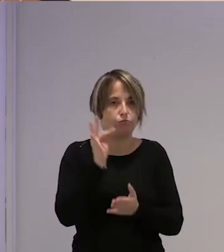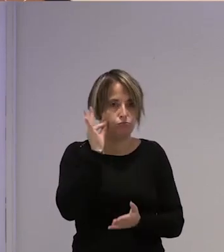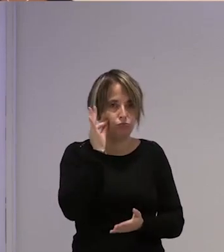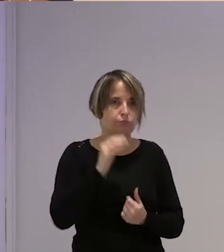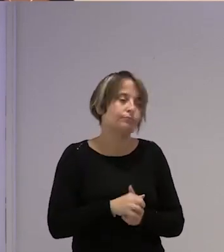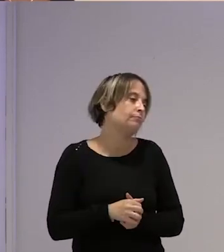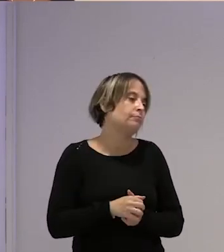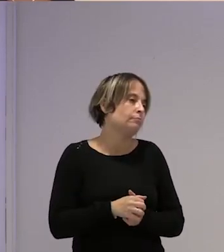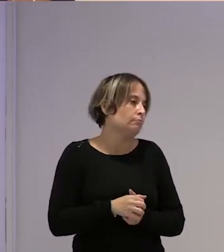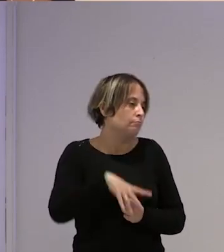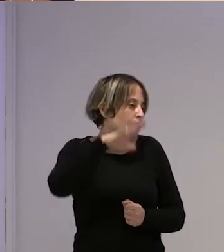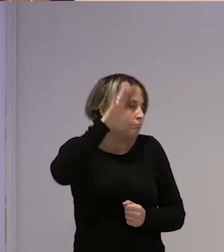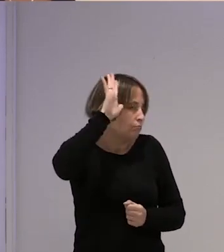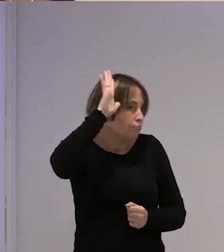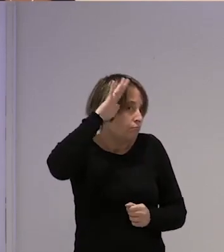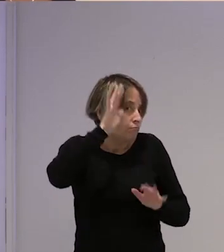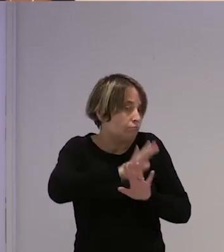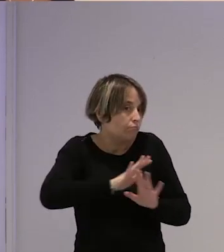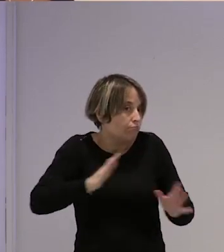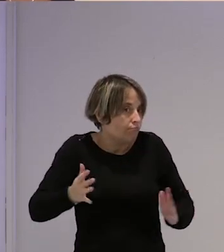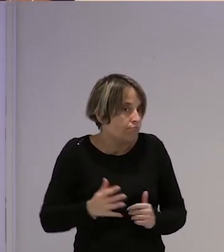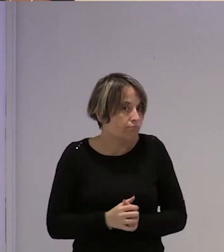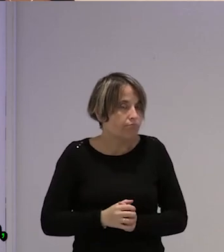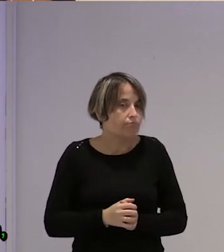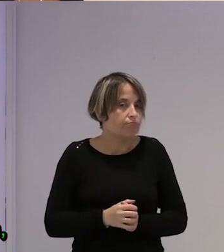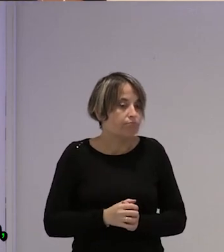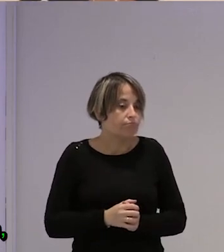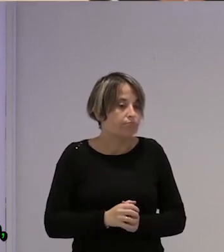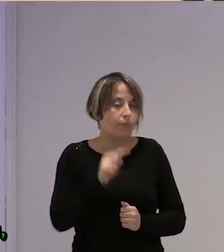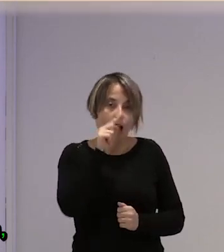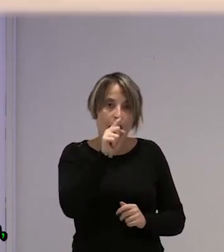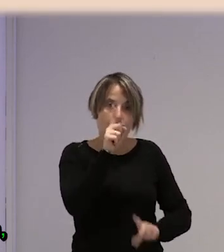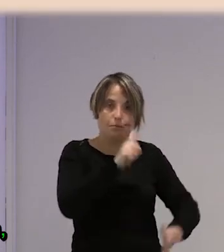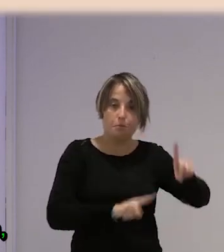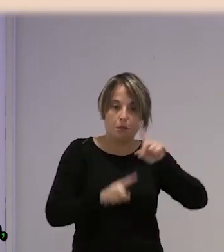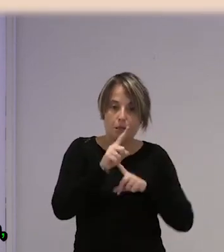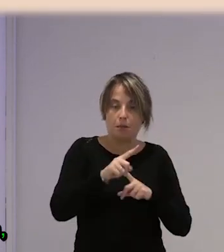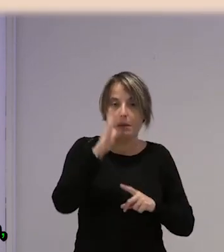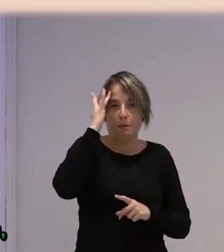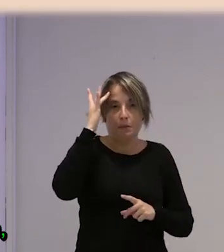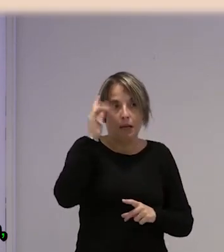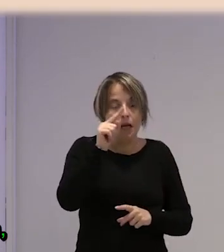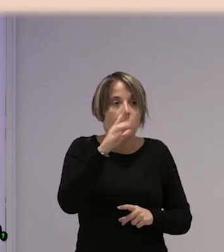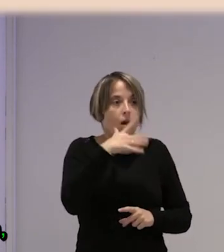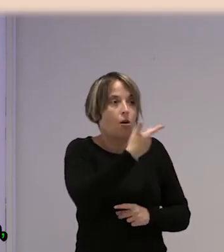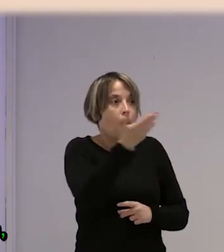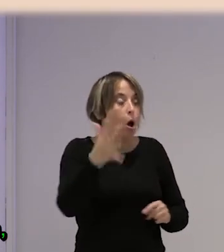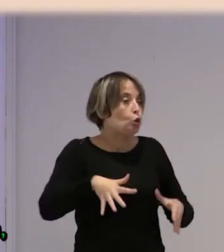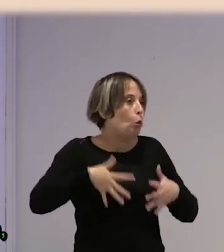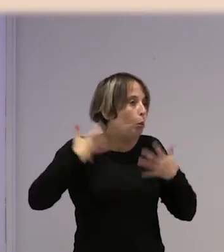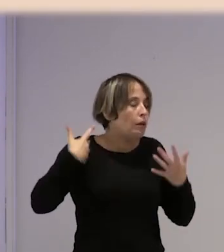Son auténticas barbaridades porque, y el problema es que allí, aquí seguro que la gente estará ahora mismo sorprendida y